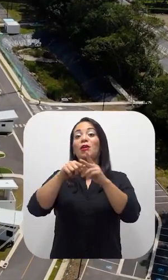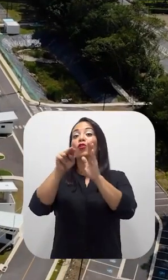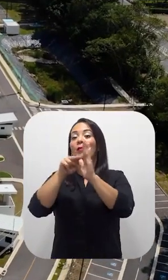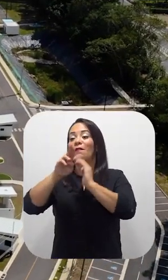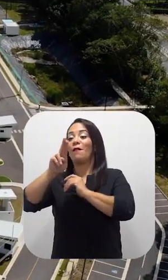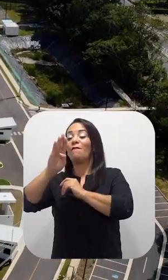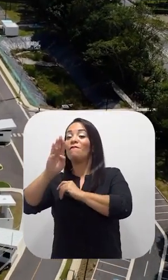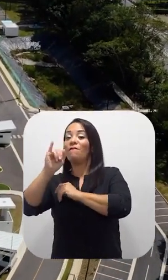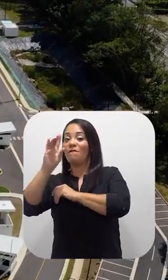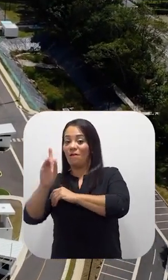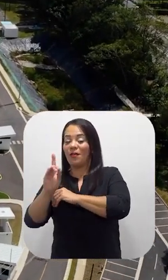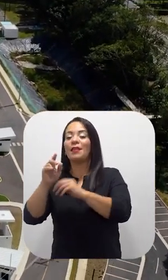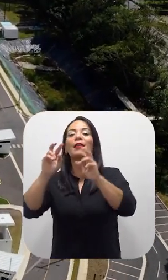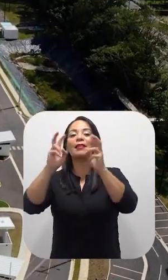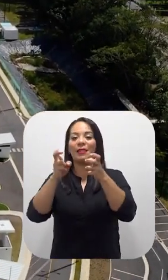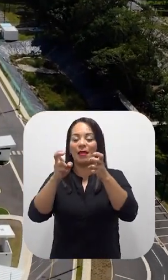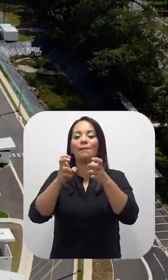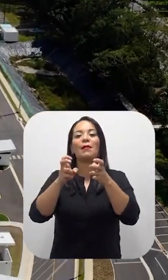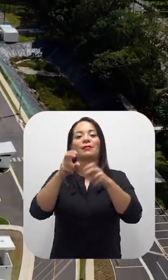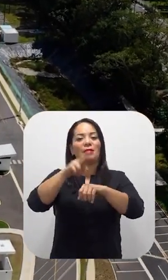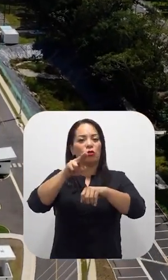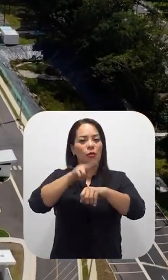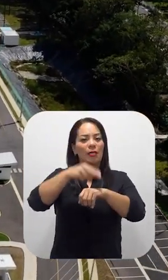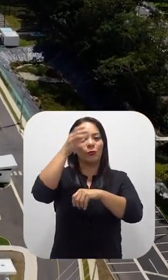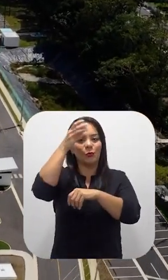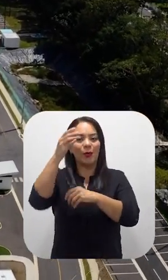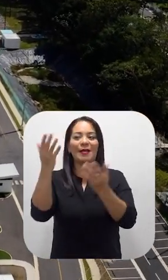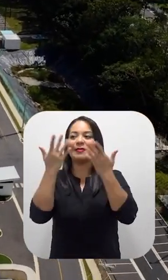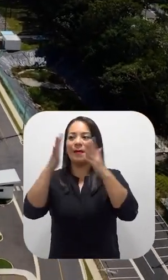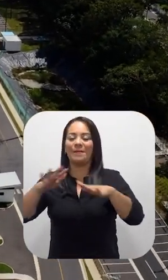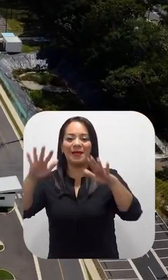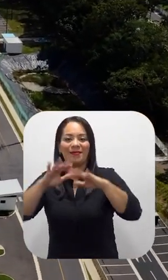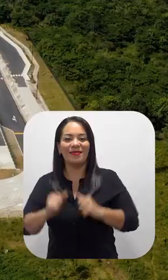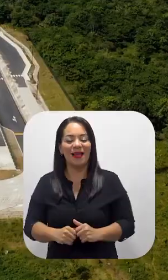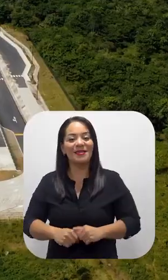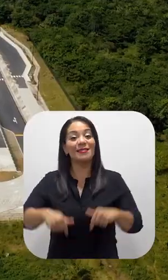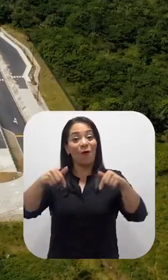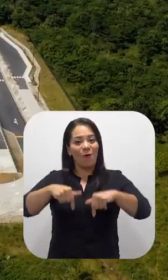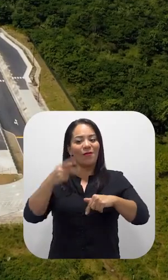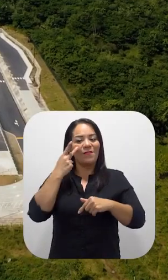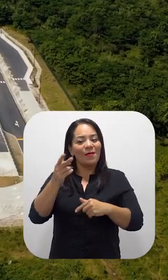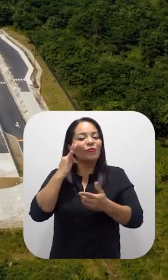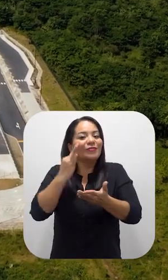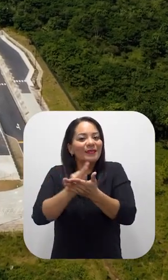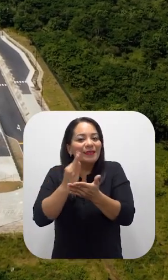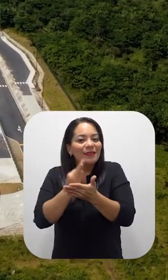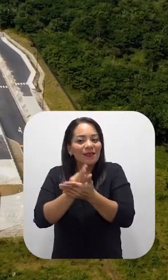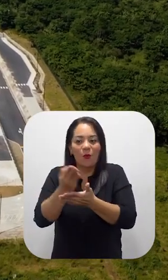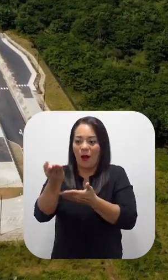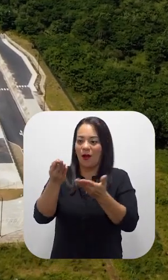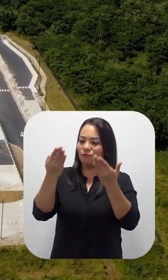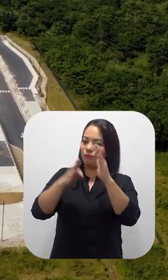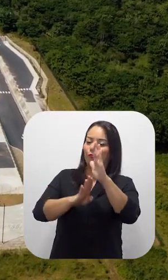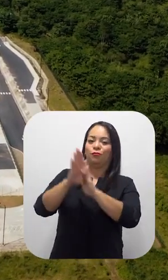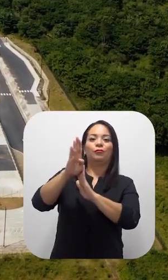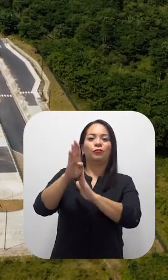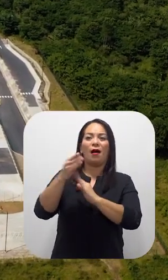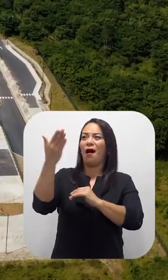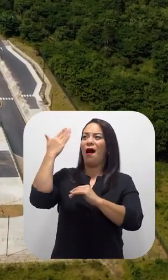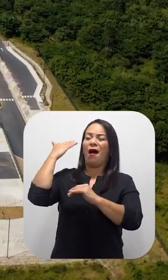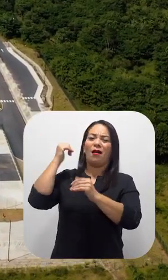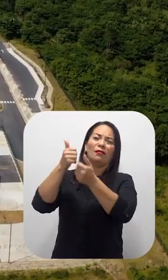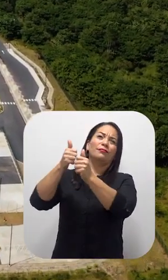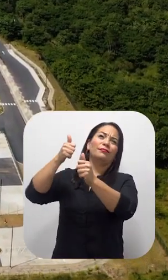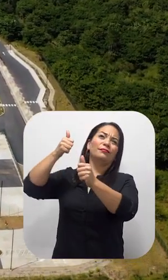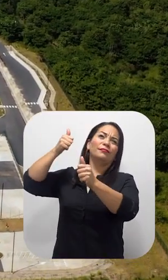la normativa del BID en temas nacionales, culturales y ambientales. Hoy somos testigos de la superación de un